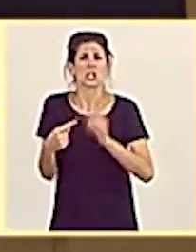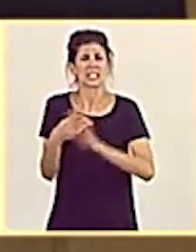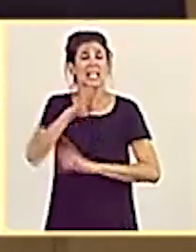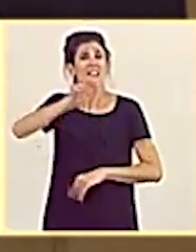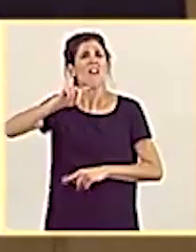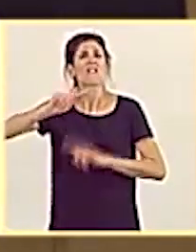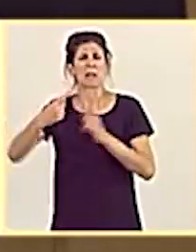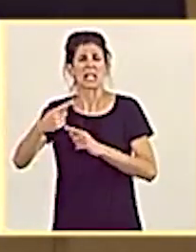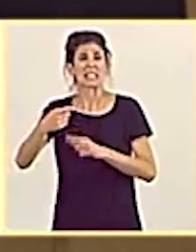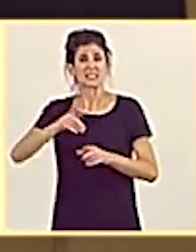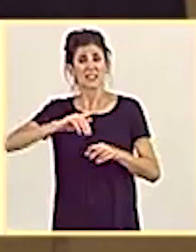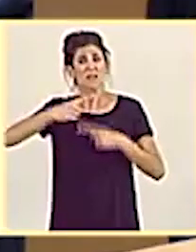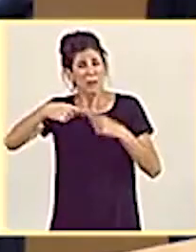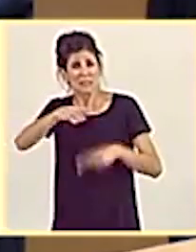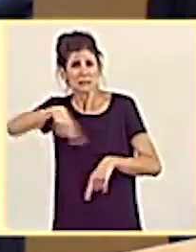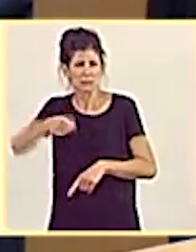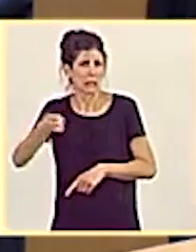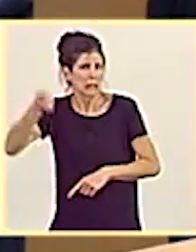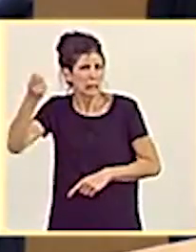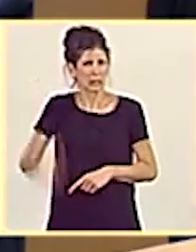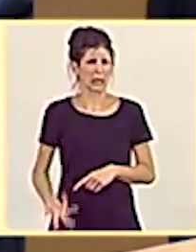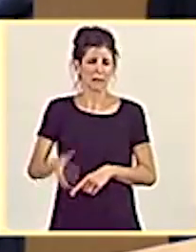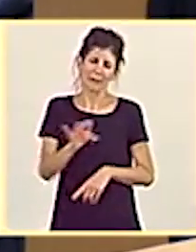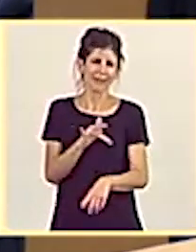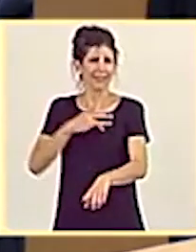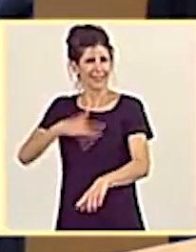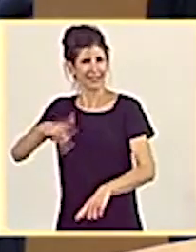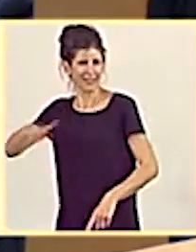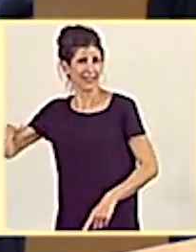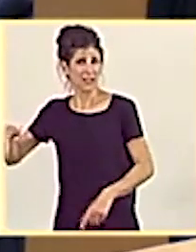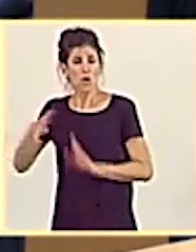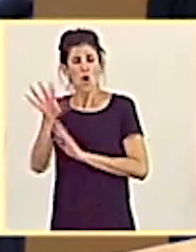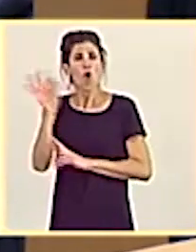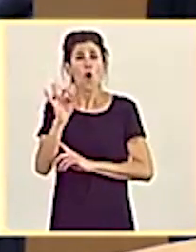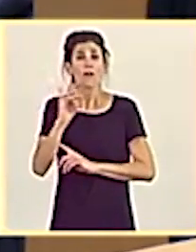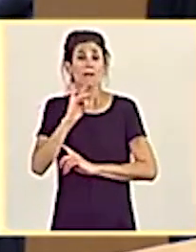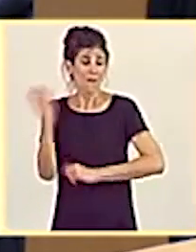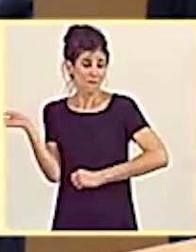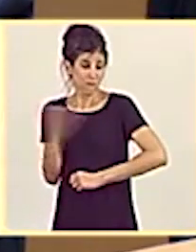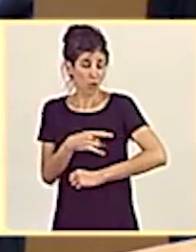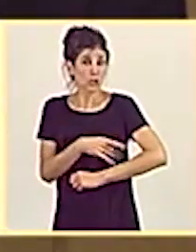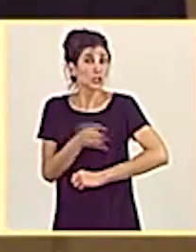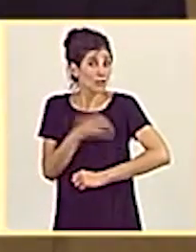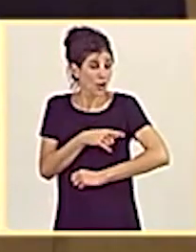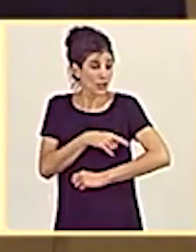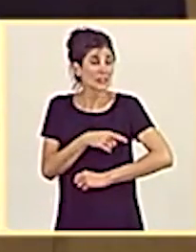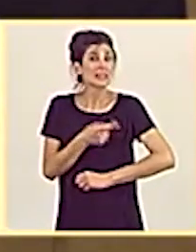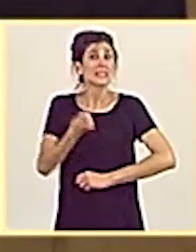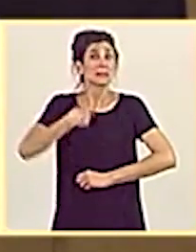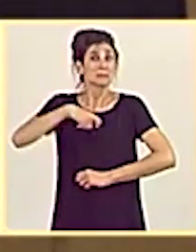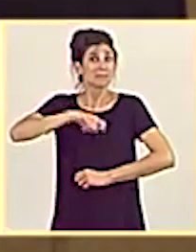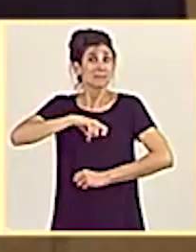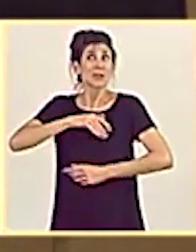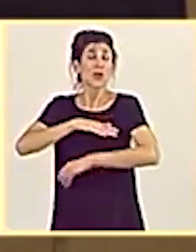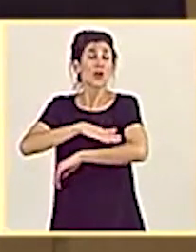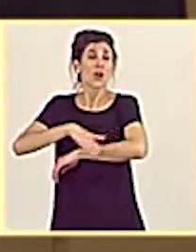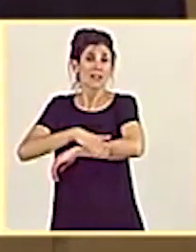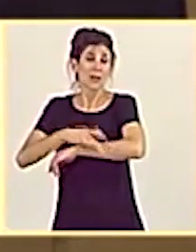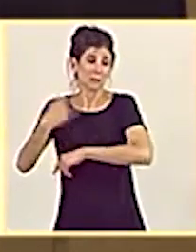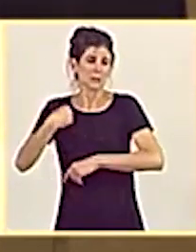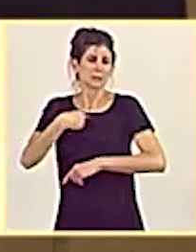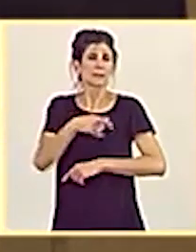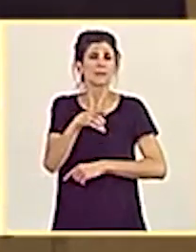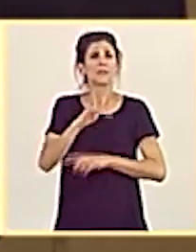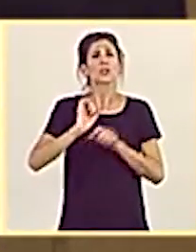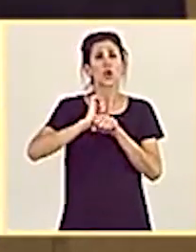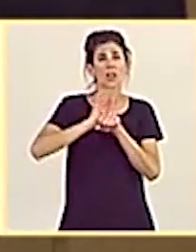más ricas de Andalucía. O como hacen invirtiendo los fondos que recibe del Gobierno de España para paliar las consecuencias de